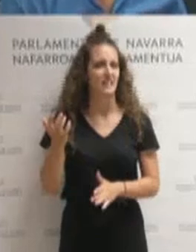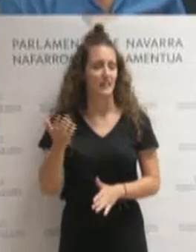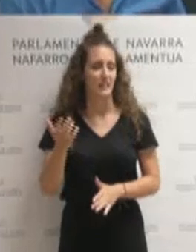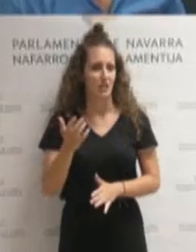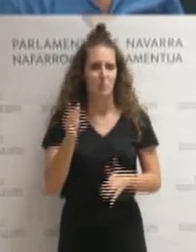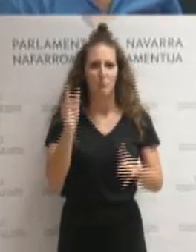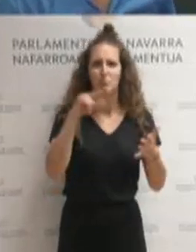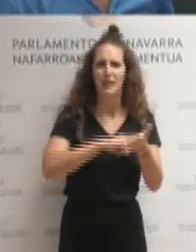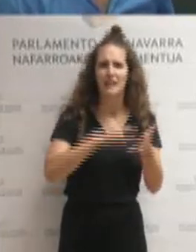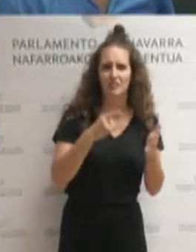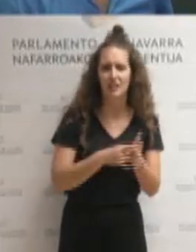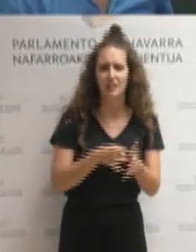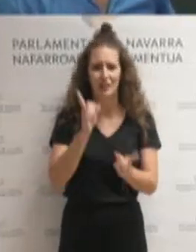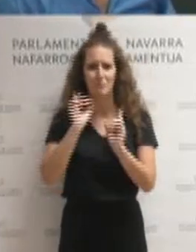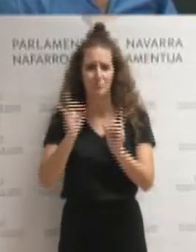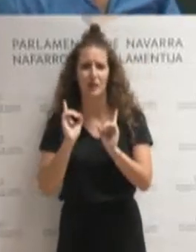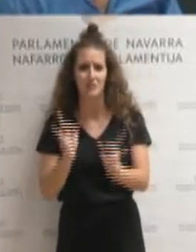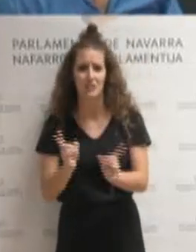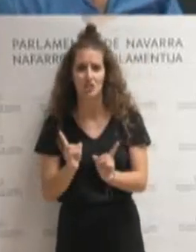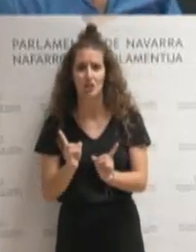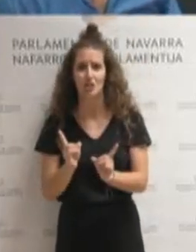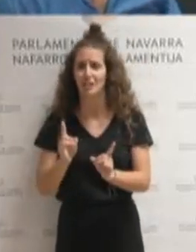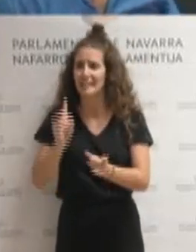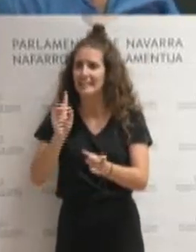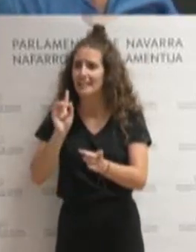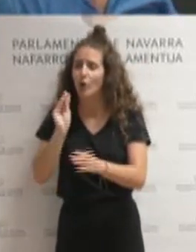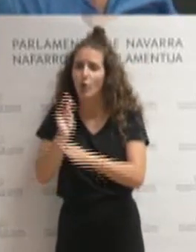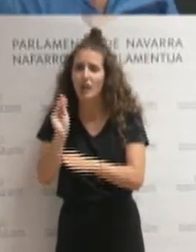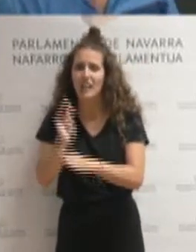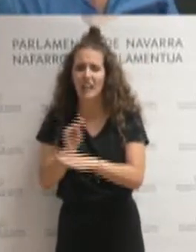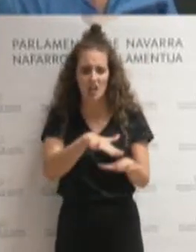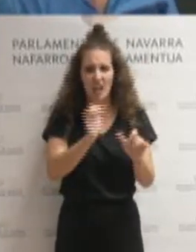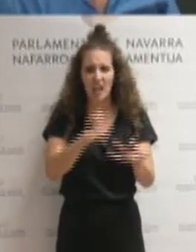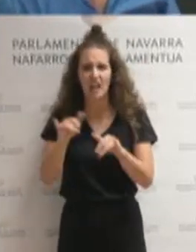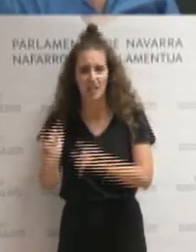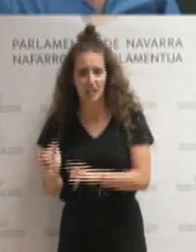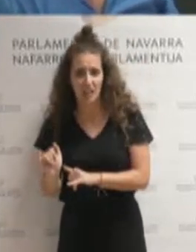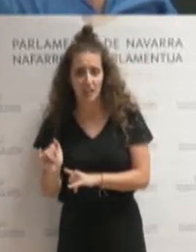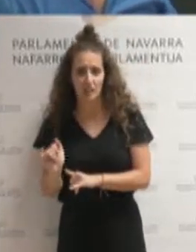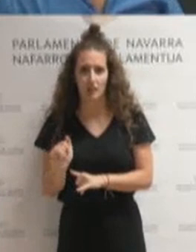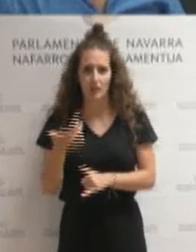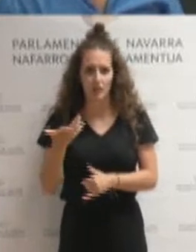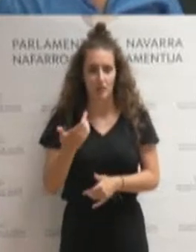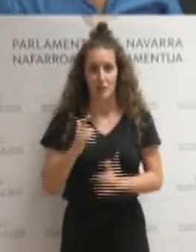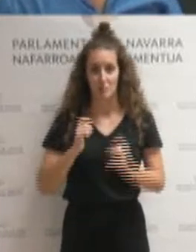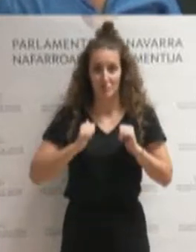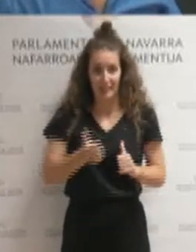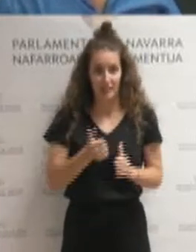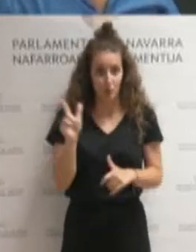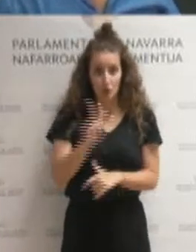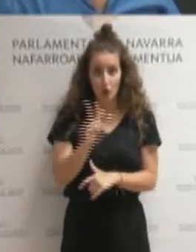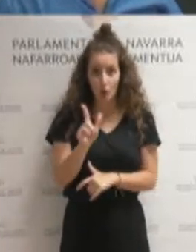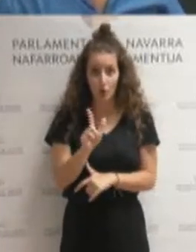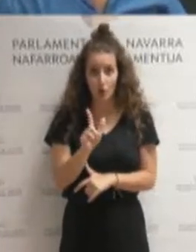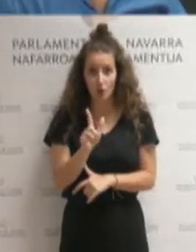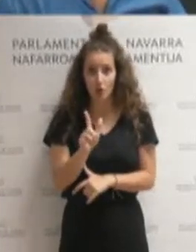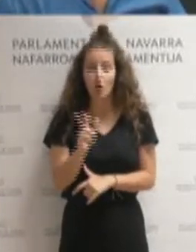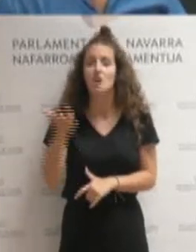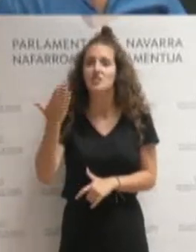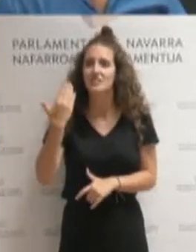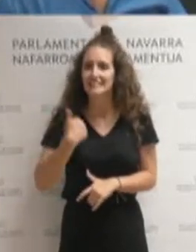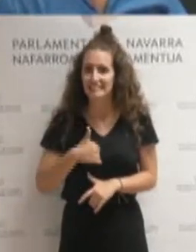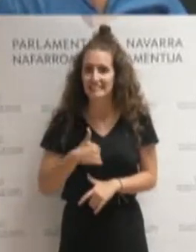ni previsión, ni cautela ante lo que, en fin, pues ya desde primeros de julio, pues se podía,